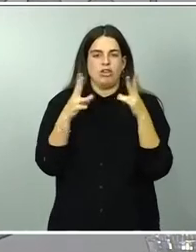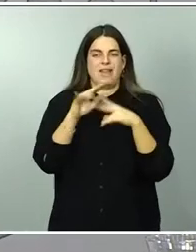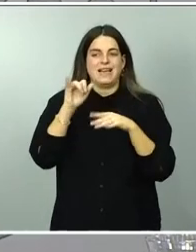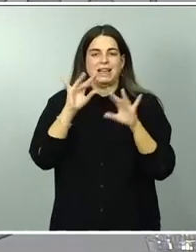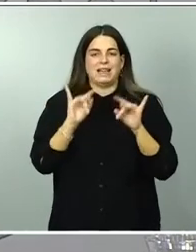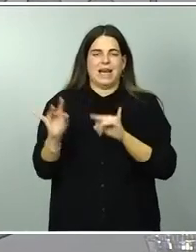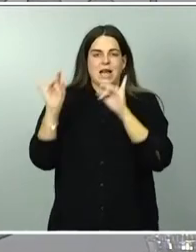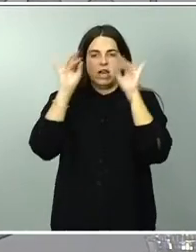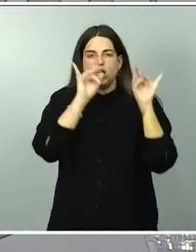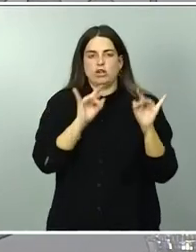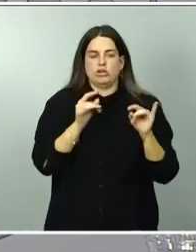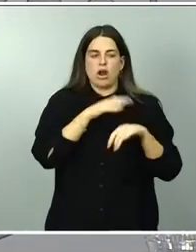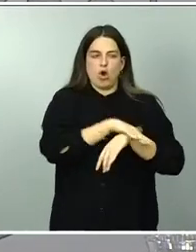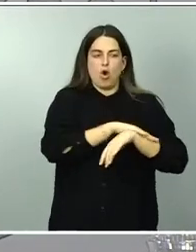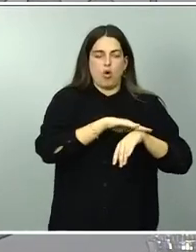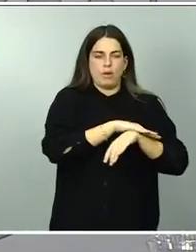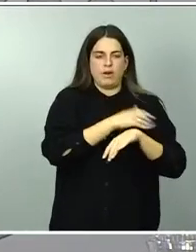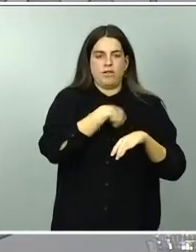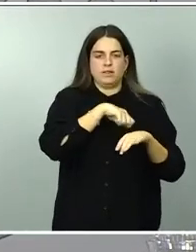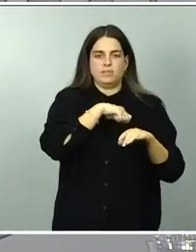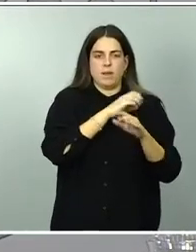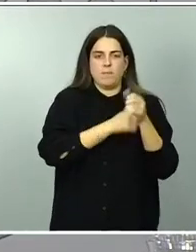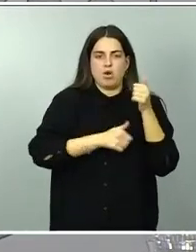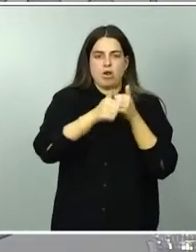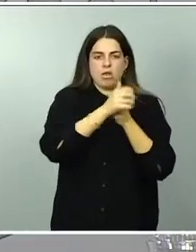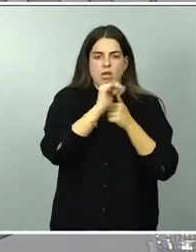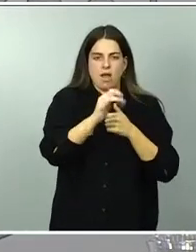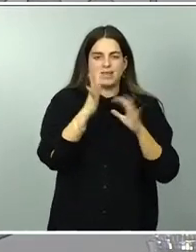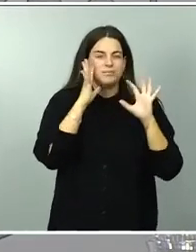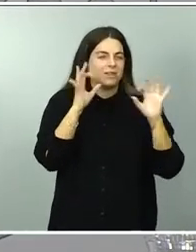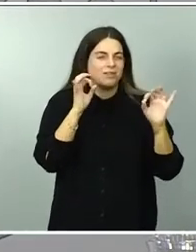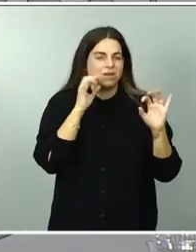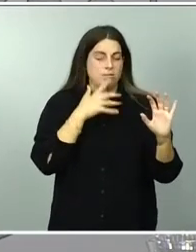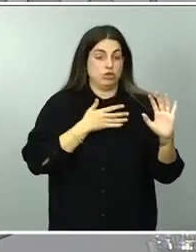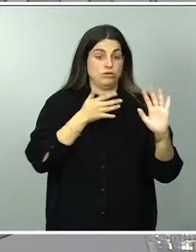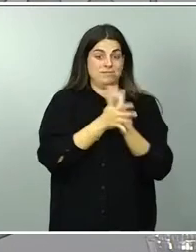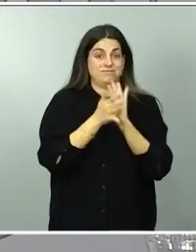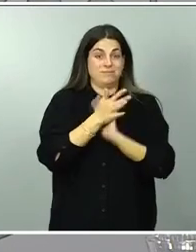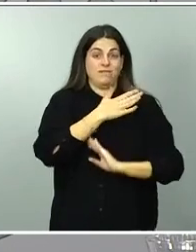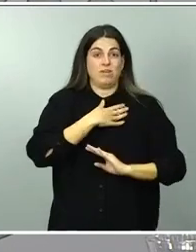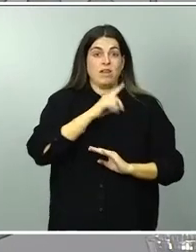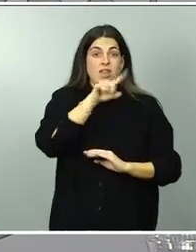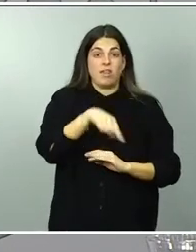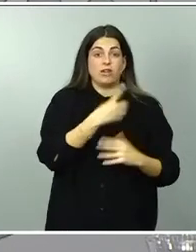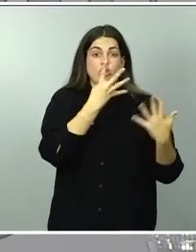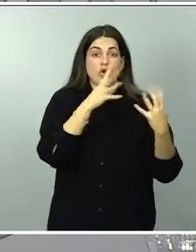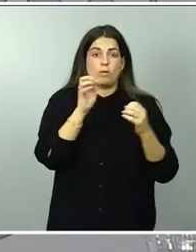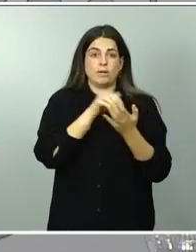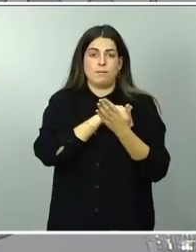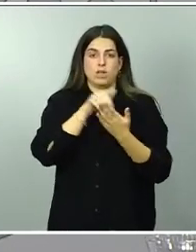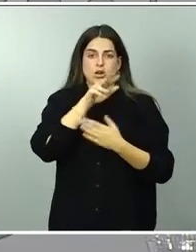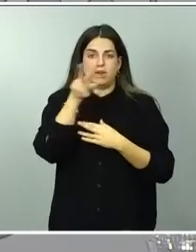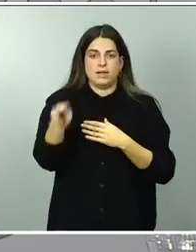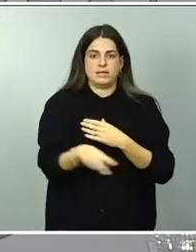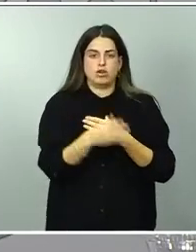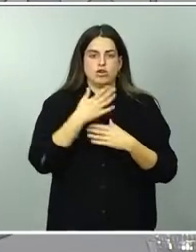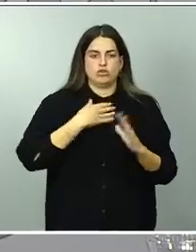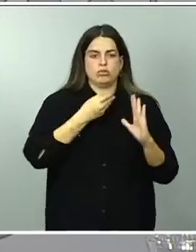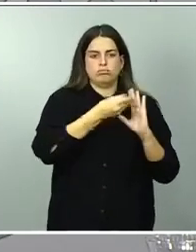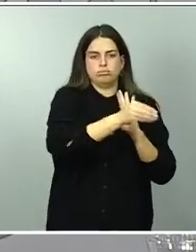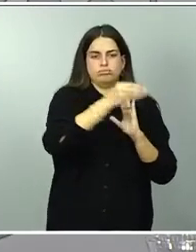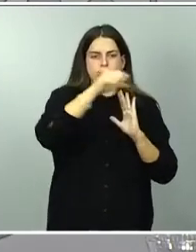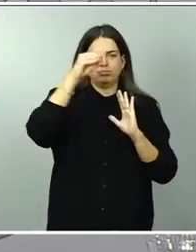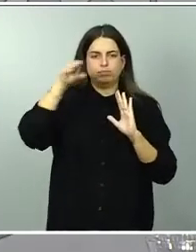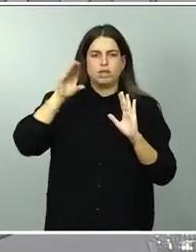trabaja el Gobierno de España. Concretamente, me estoy refiriendo a 190 millones de euros que vamos a repartir en las comunidades